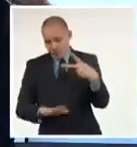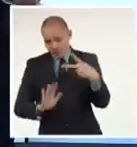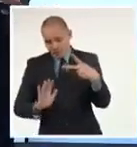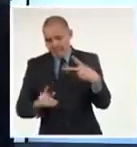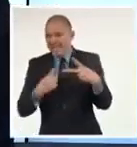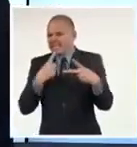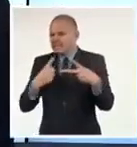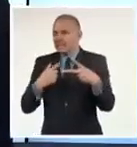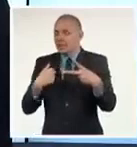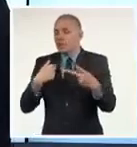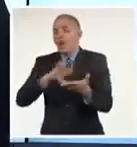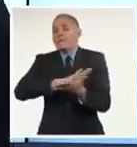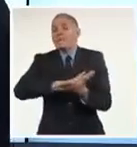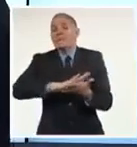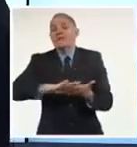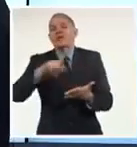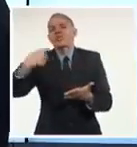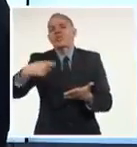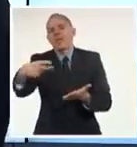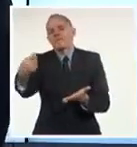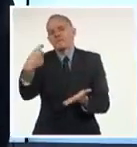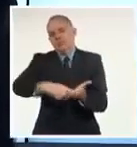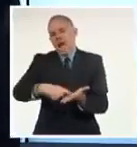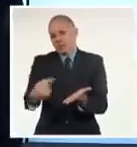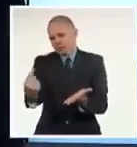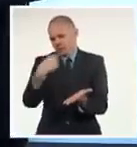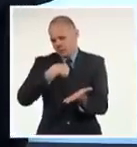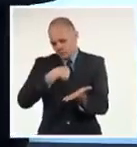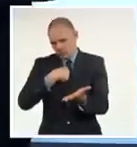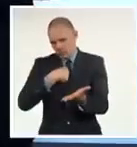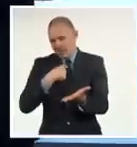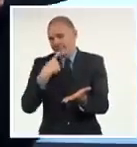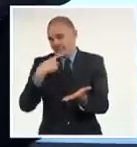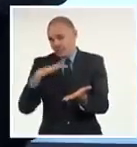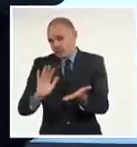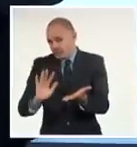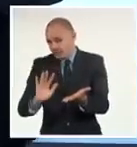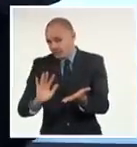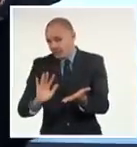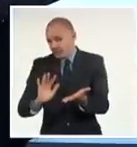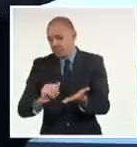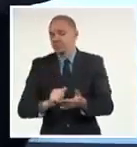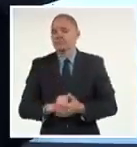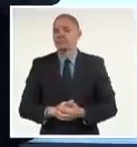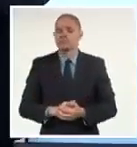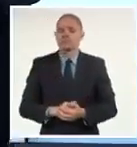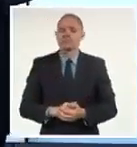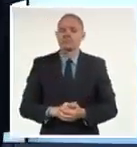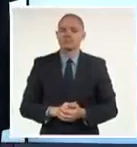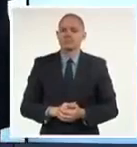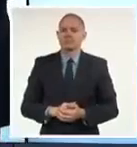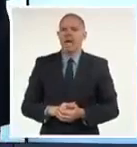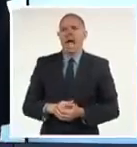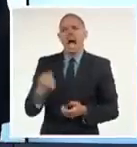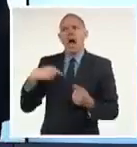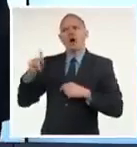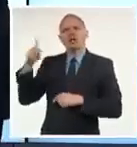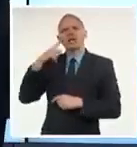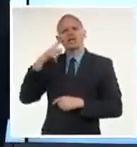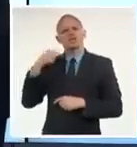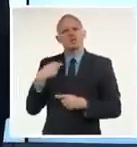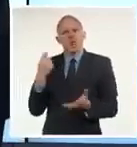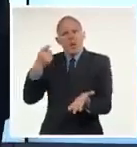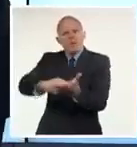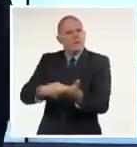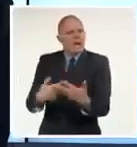acreedores y, por tanto, a ellos debería pagarse la deuda que se contrajo. ¿Cuál es el argumento que defiende